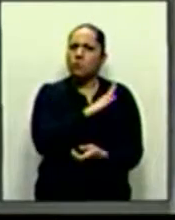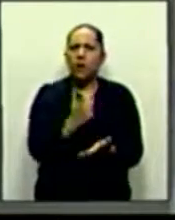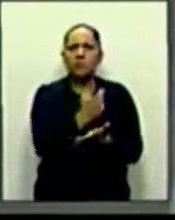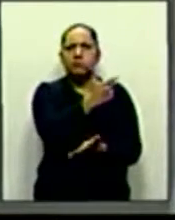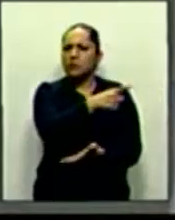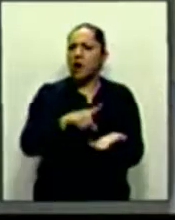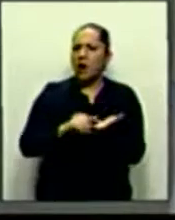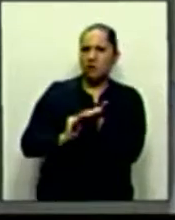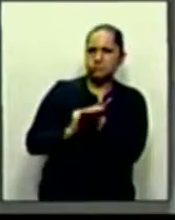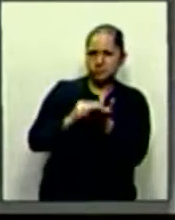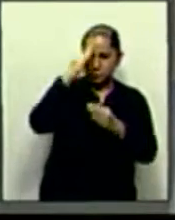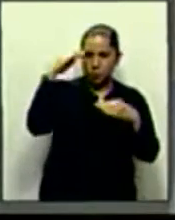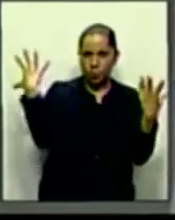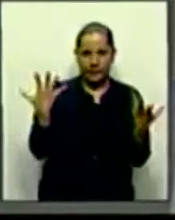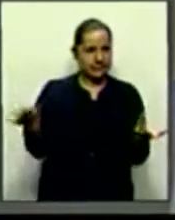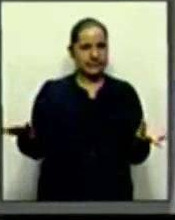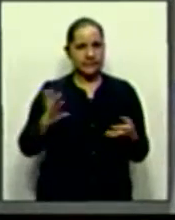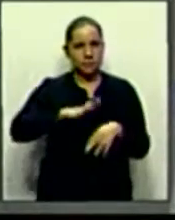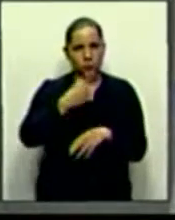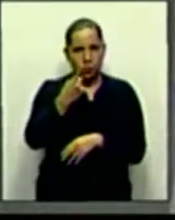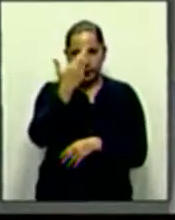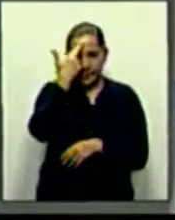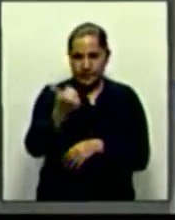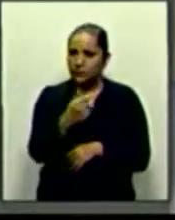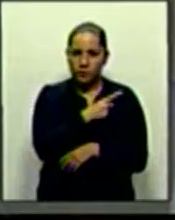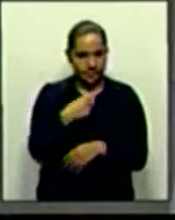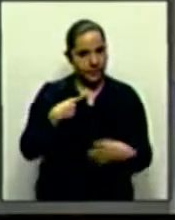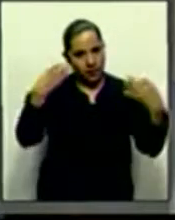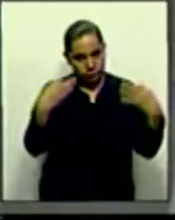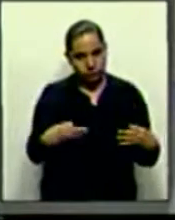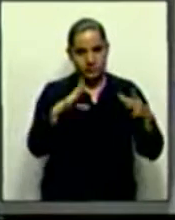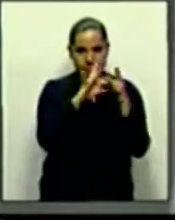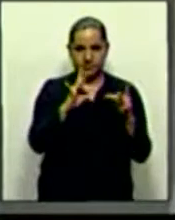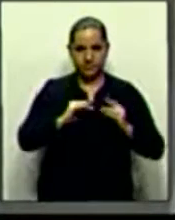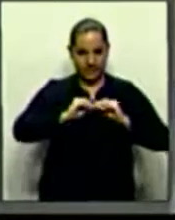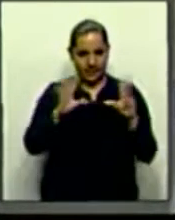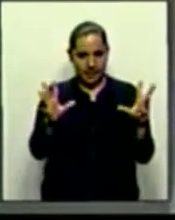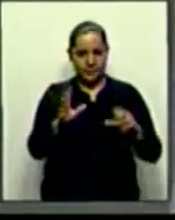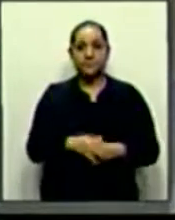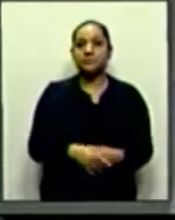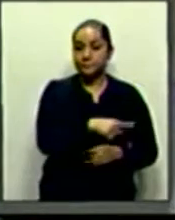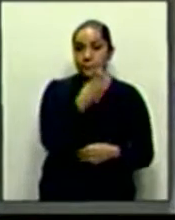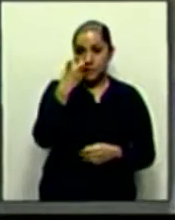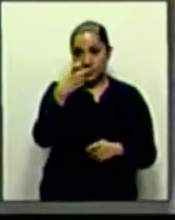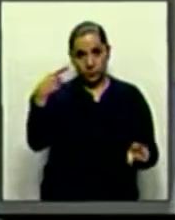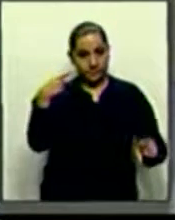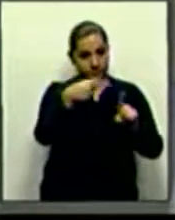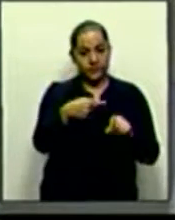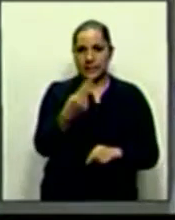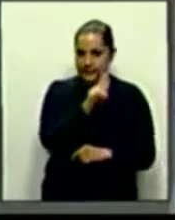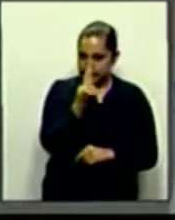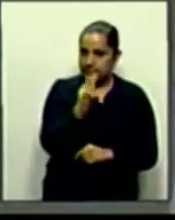cancelaciones y condonaciones de los créditos. Para lograr lo anterior, es necesario que la autoridad tributaria